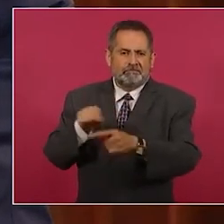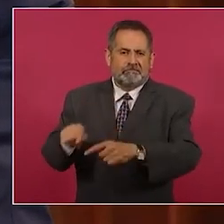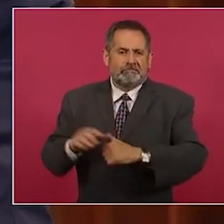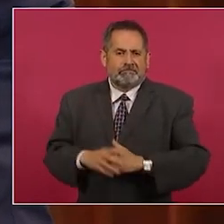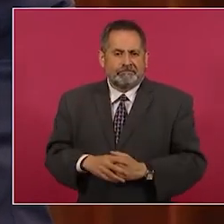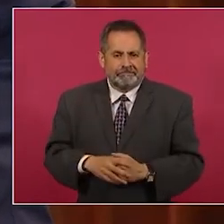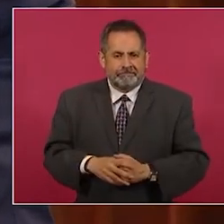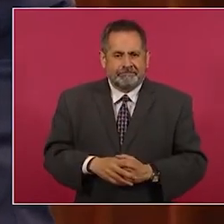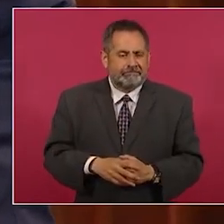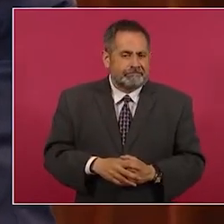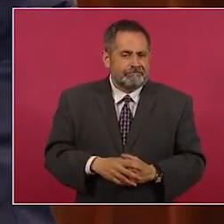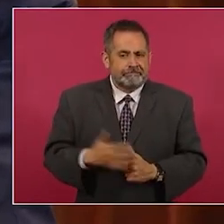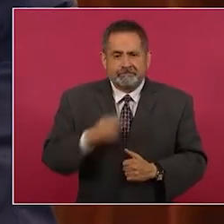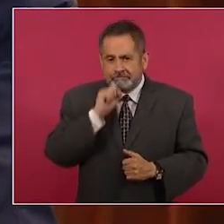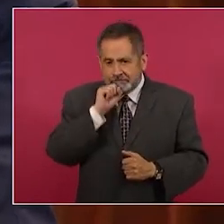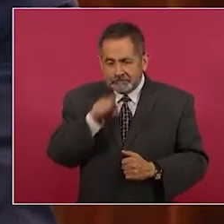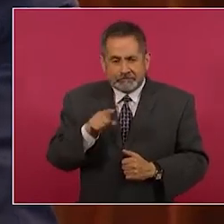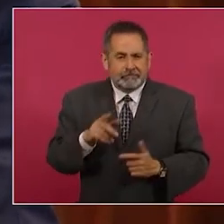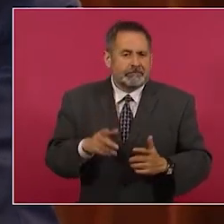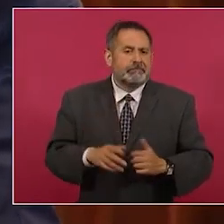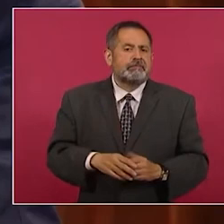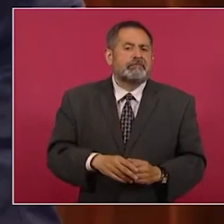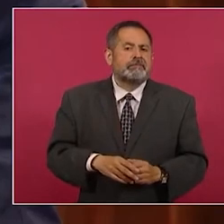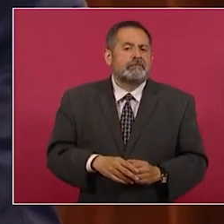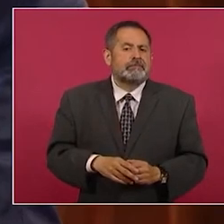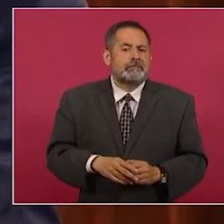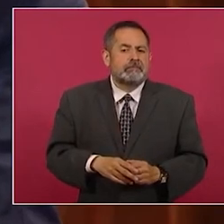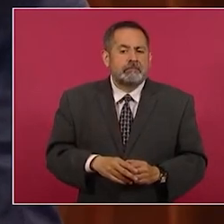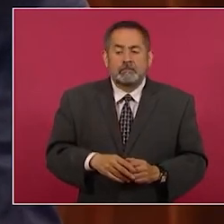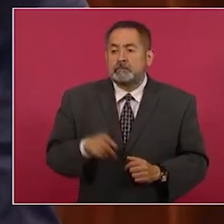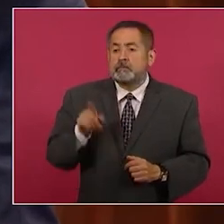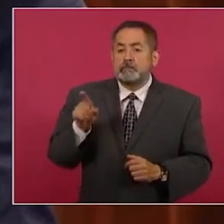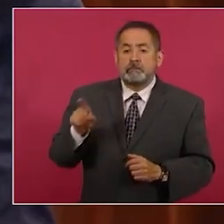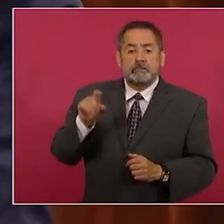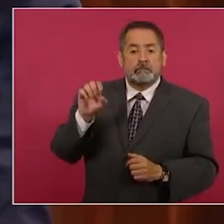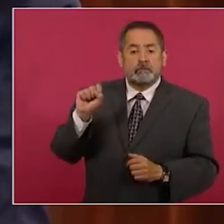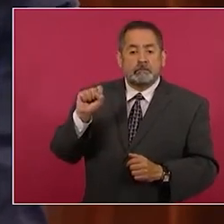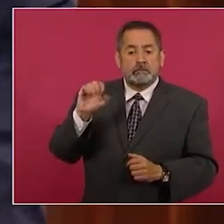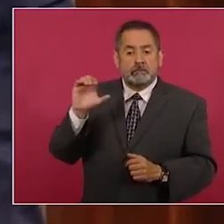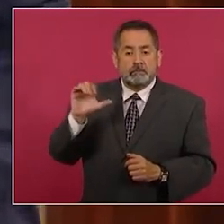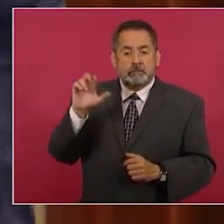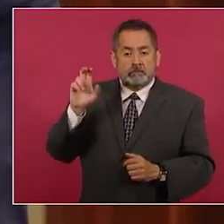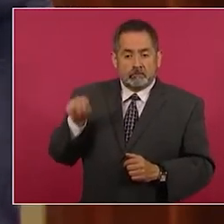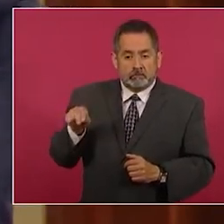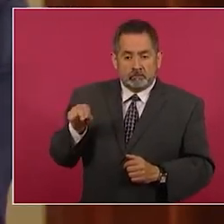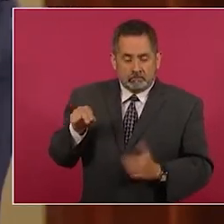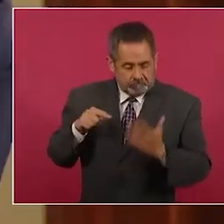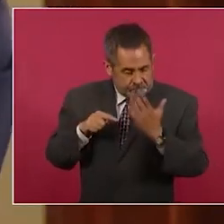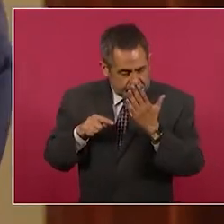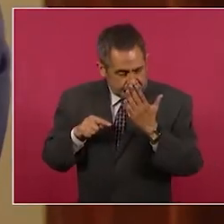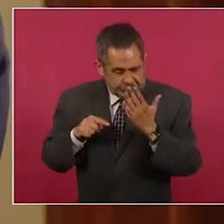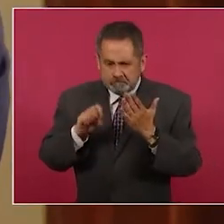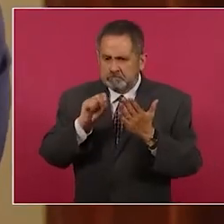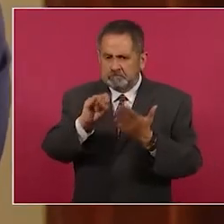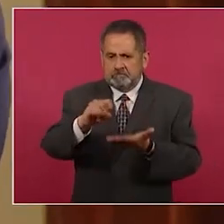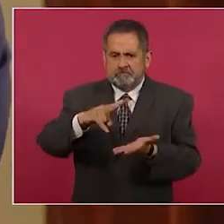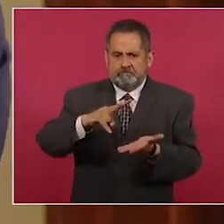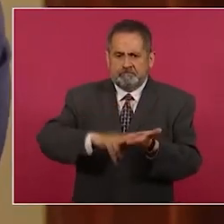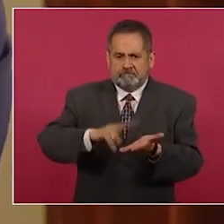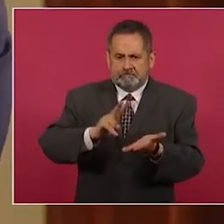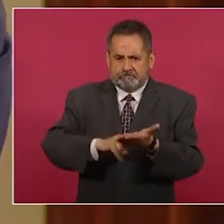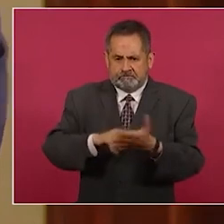y la Suprema Corte declaró constitucional